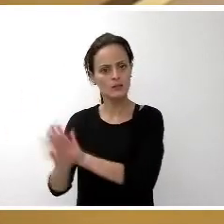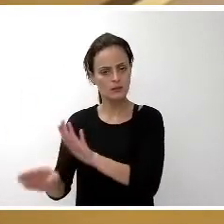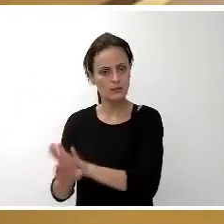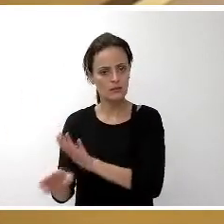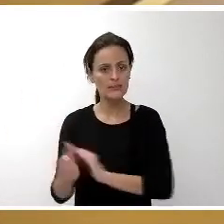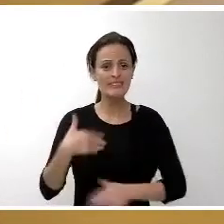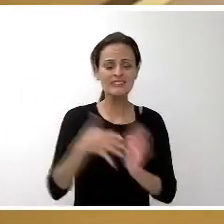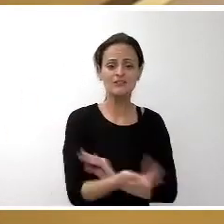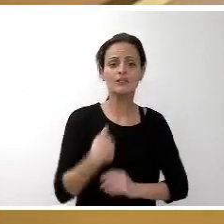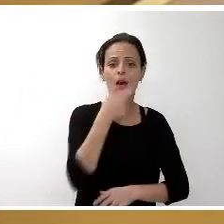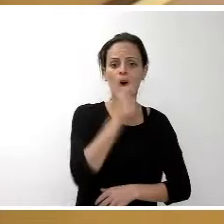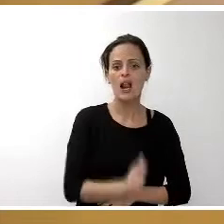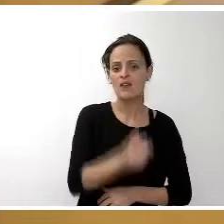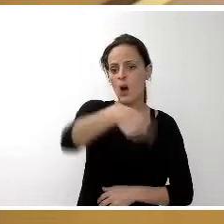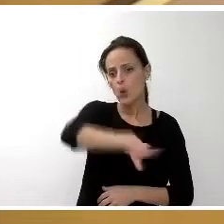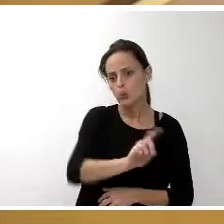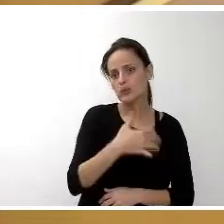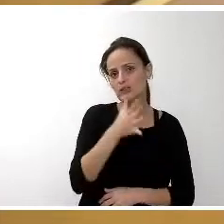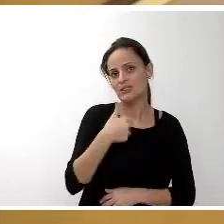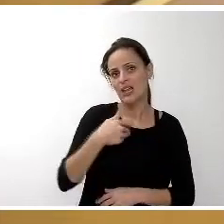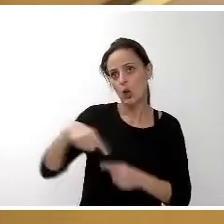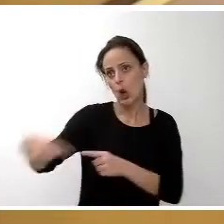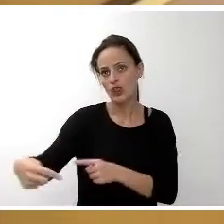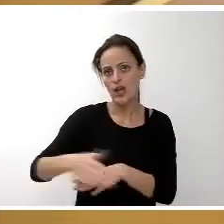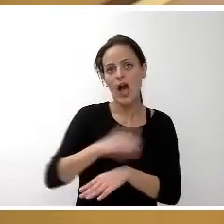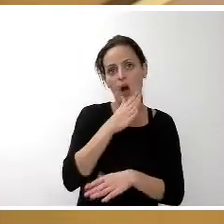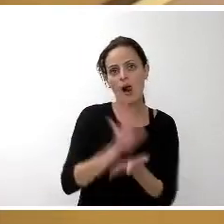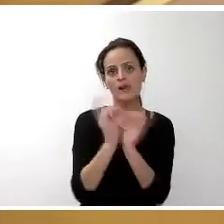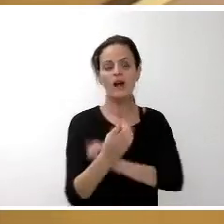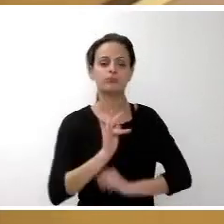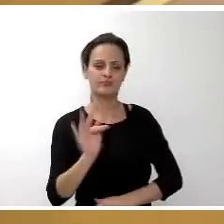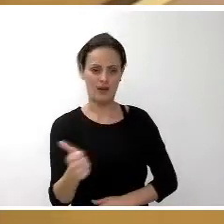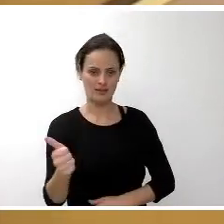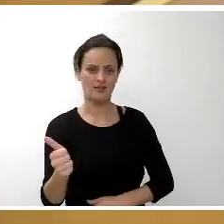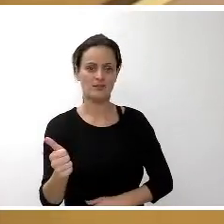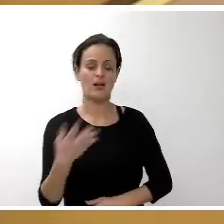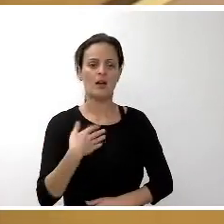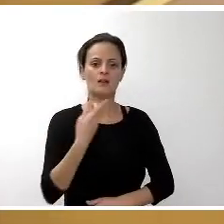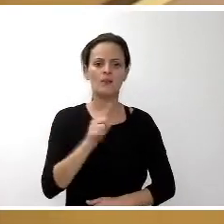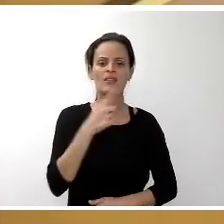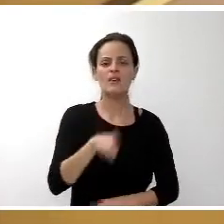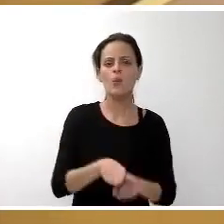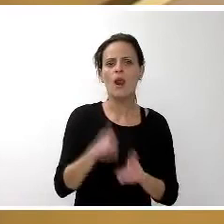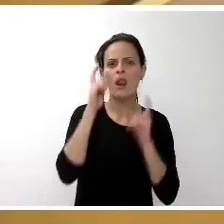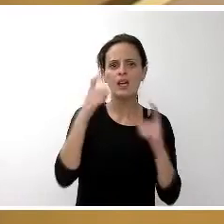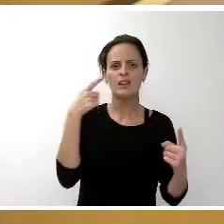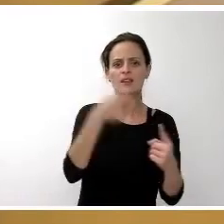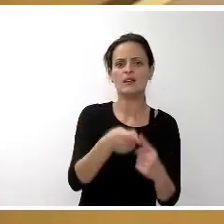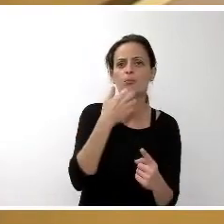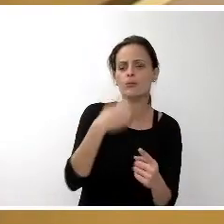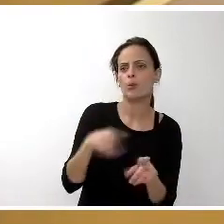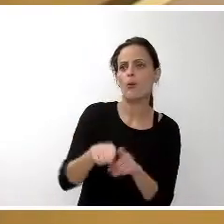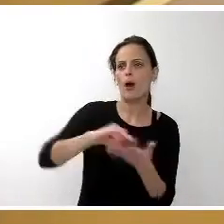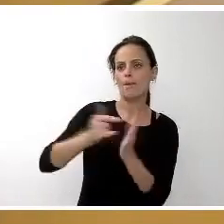las que ustedes tengan que convivir sean mucho más positivas. Y planteabas iniciativas como el medio ambiente,